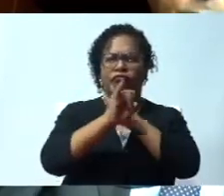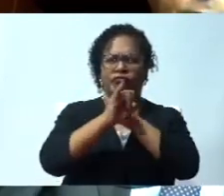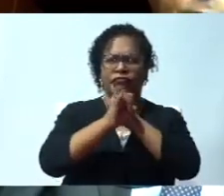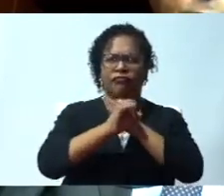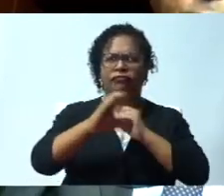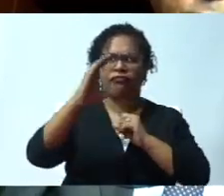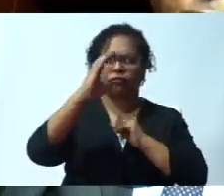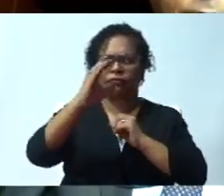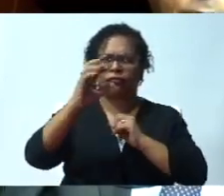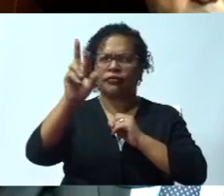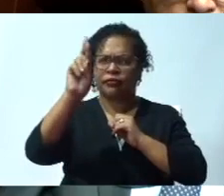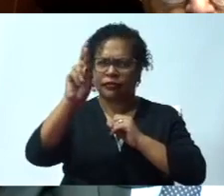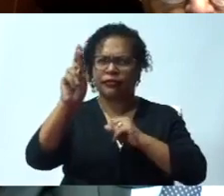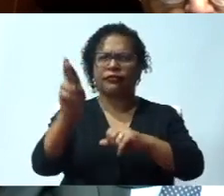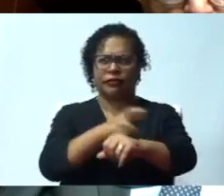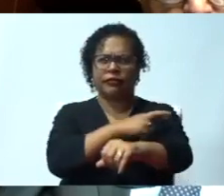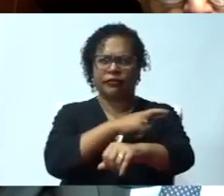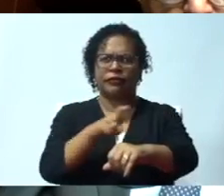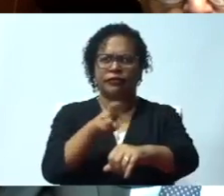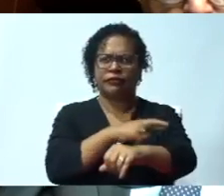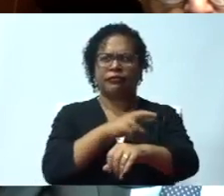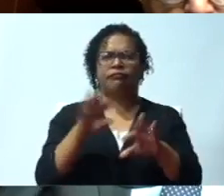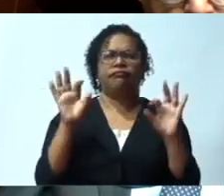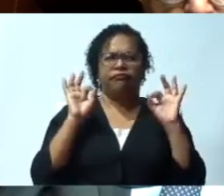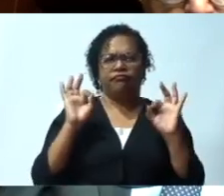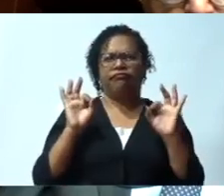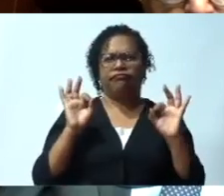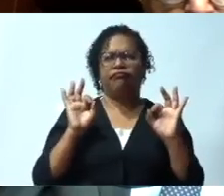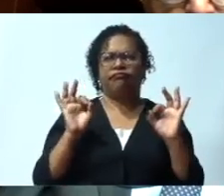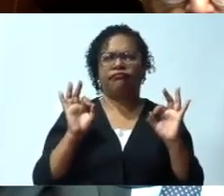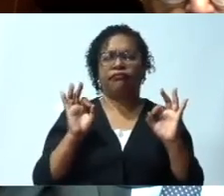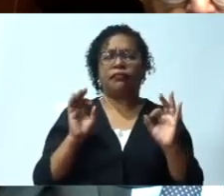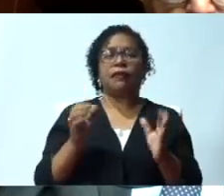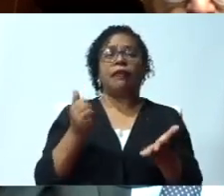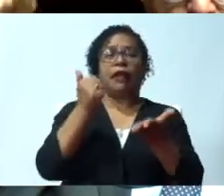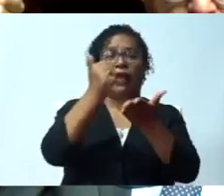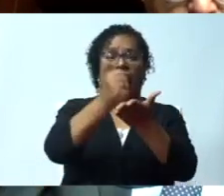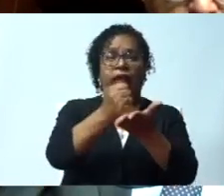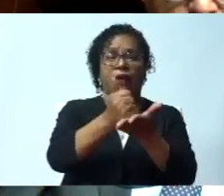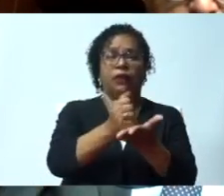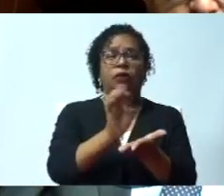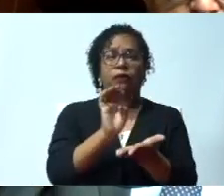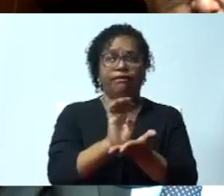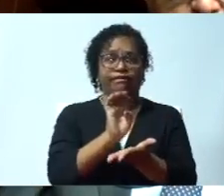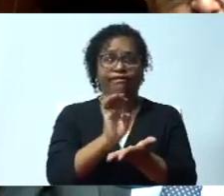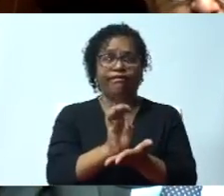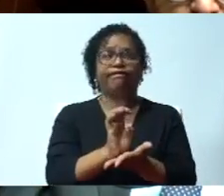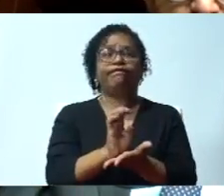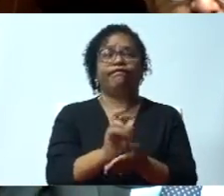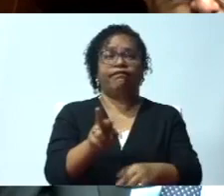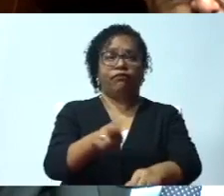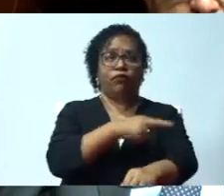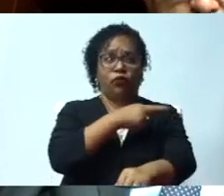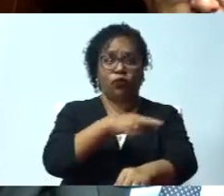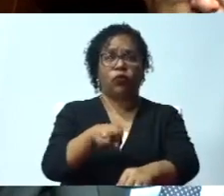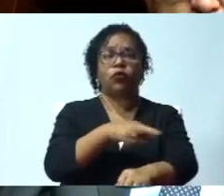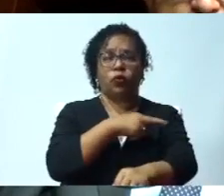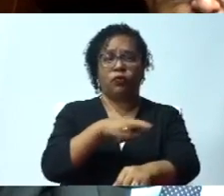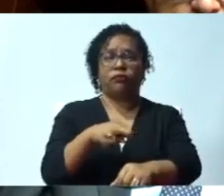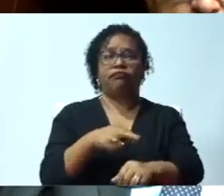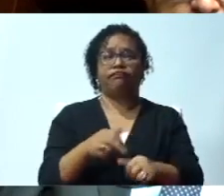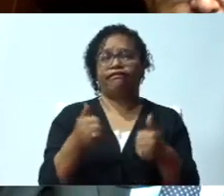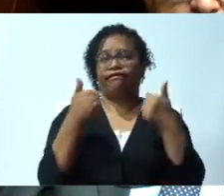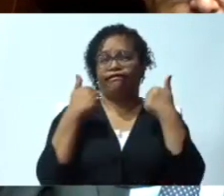economía de la romana, donde están sus instalaciones, sino para las provincias paralelas adyacentes, como dijo el diputado